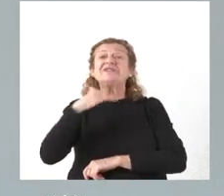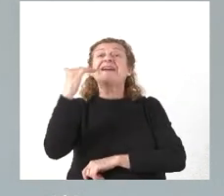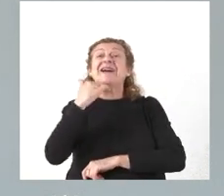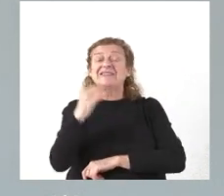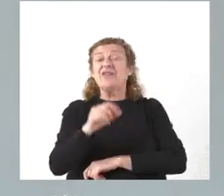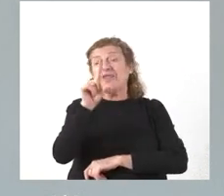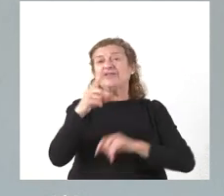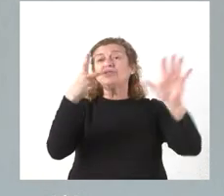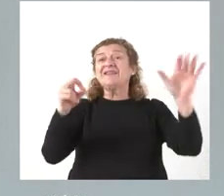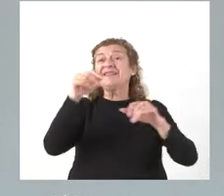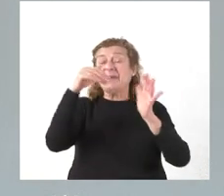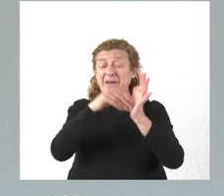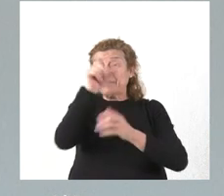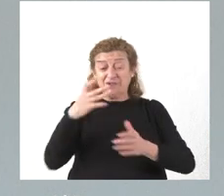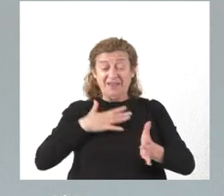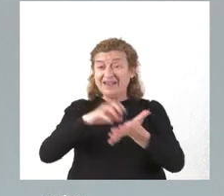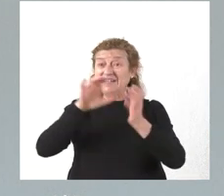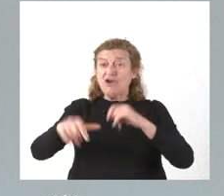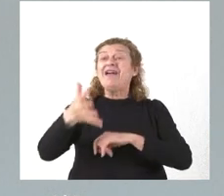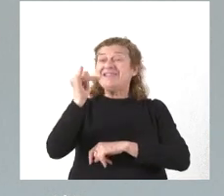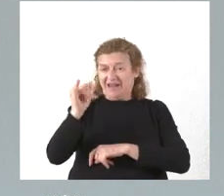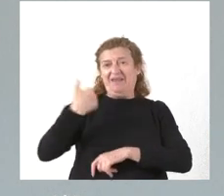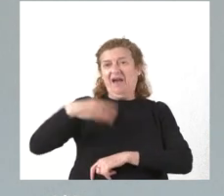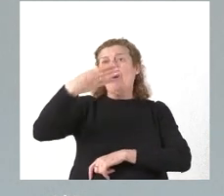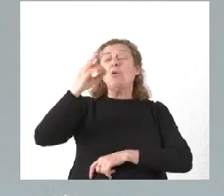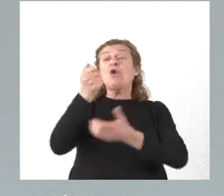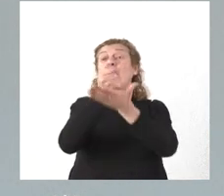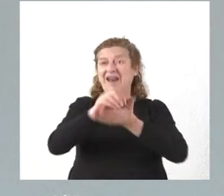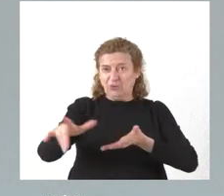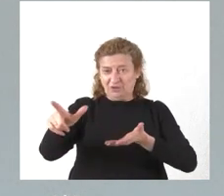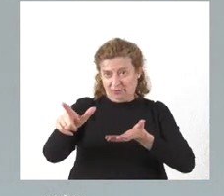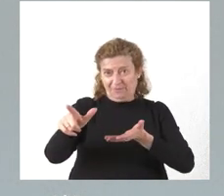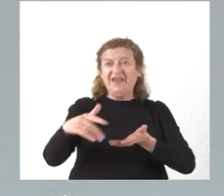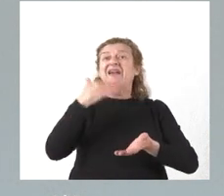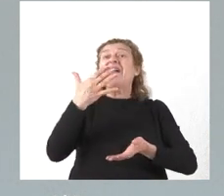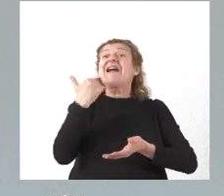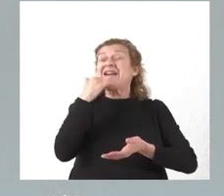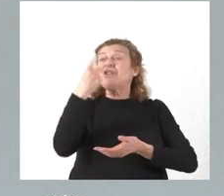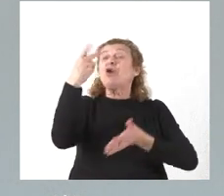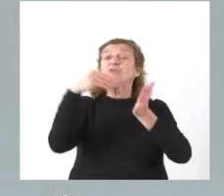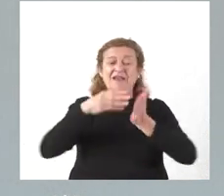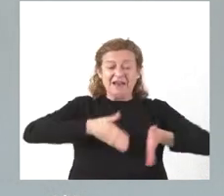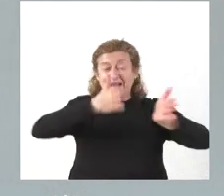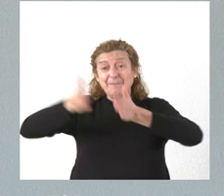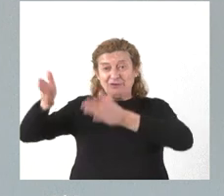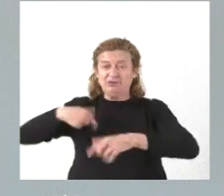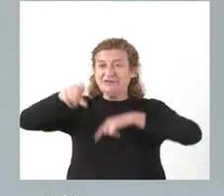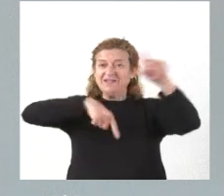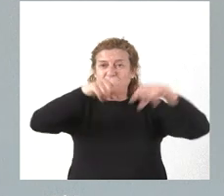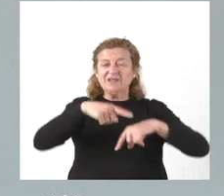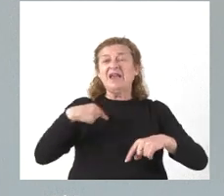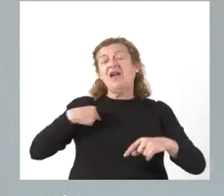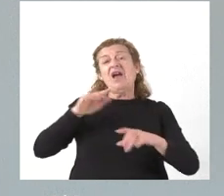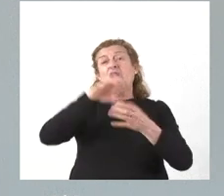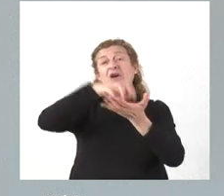.000 ciudadanos de Castilla y León tienen este bono gratuito en casi 2.000 rutas de transporte con un coste para la comunidad que